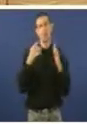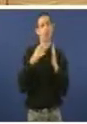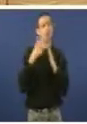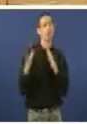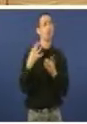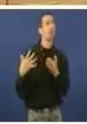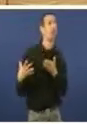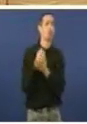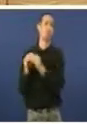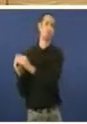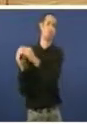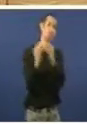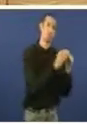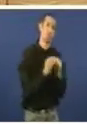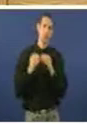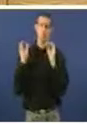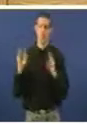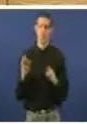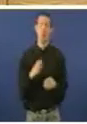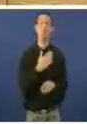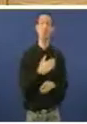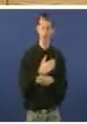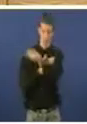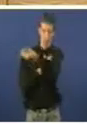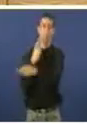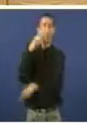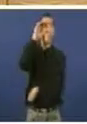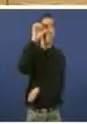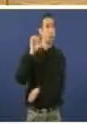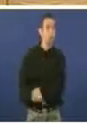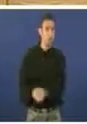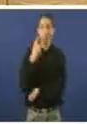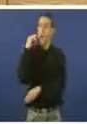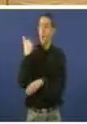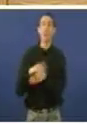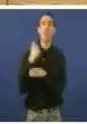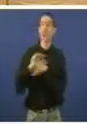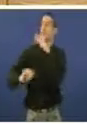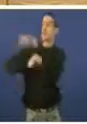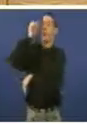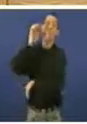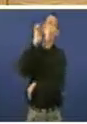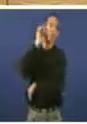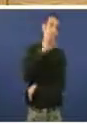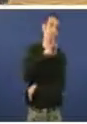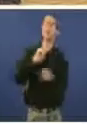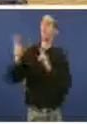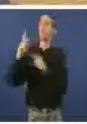Pública de calidade e para todos. Mañan estea pendente o que llevan de círnos as rúas os galegos e as galegas. Moitas gracias.